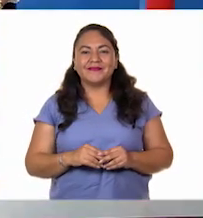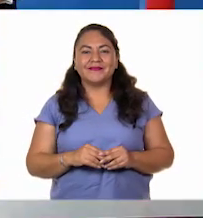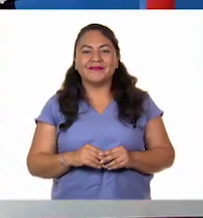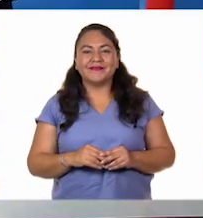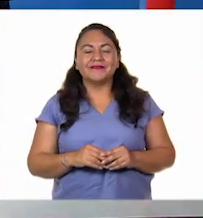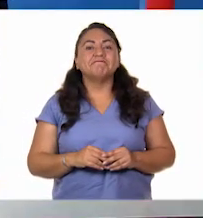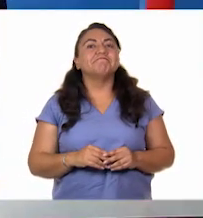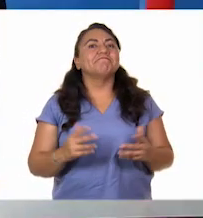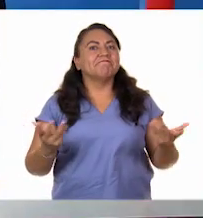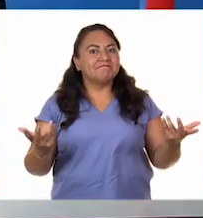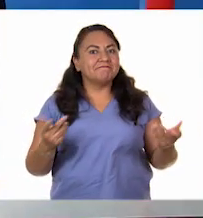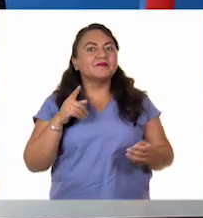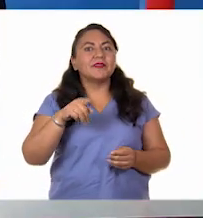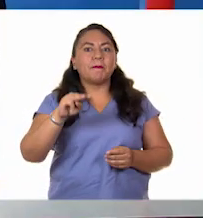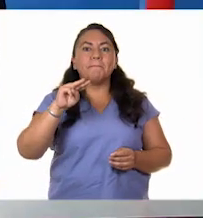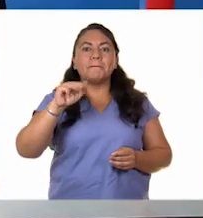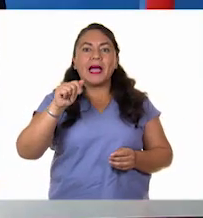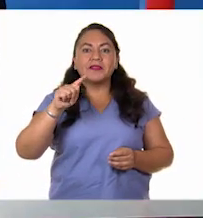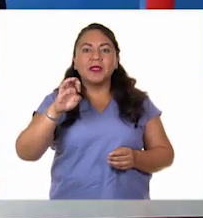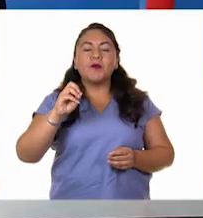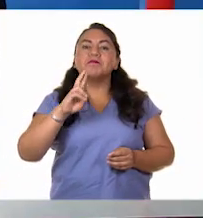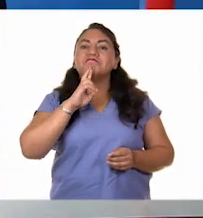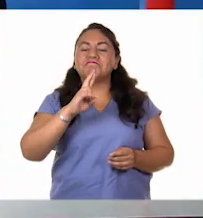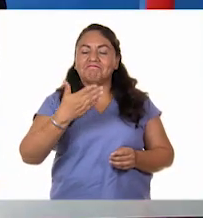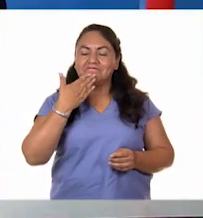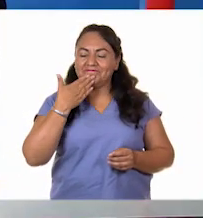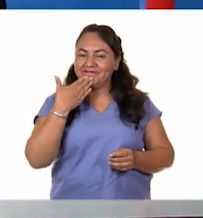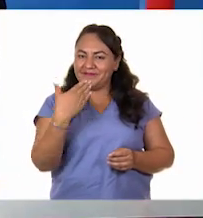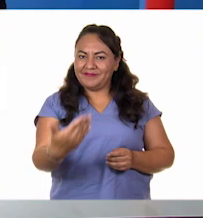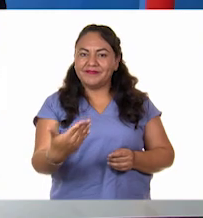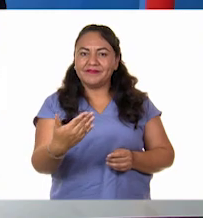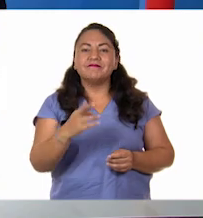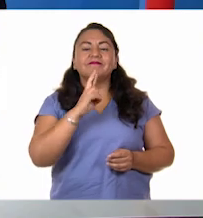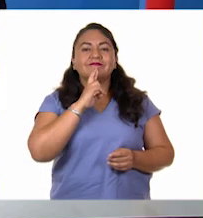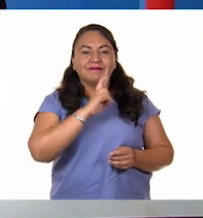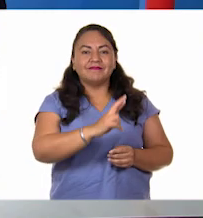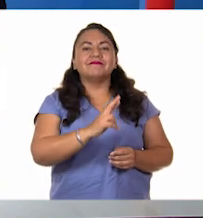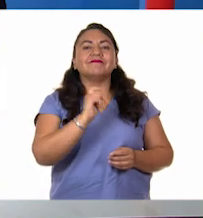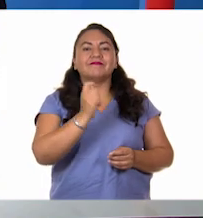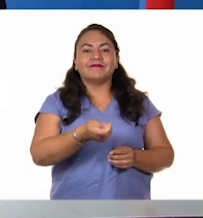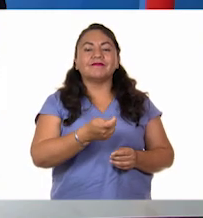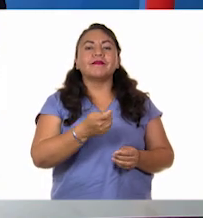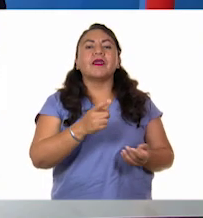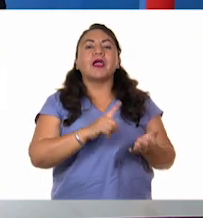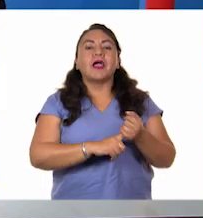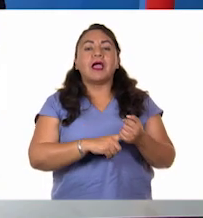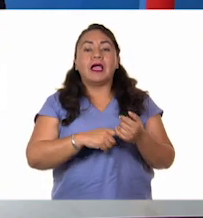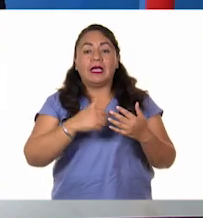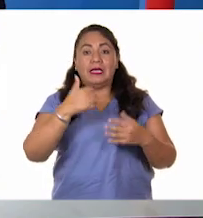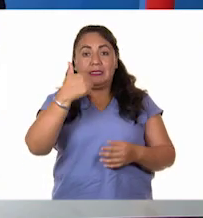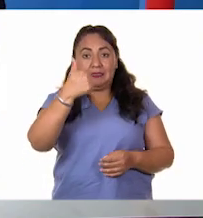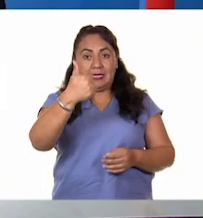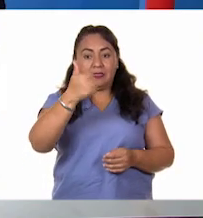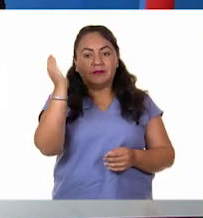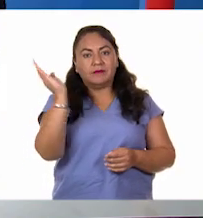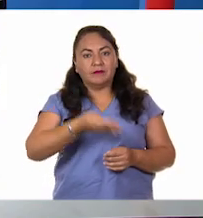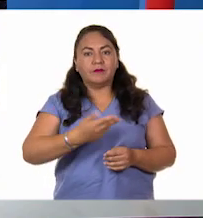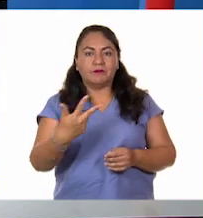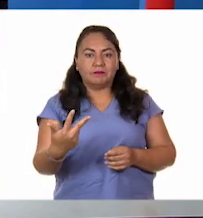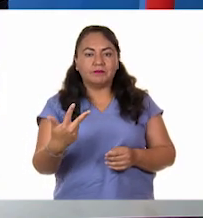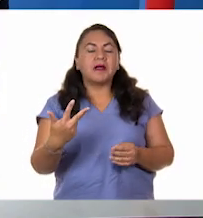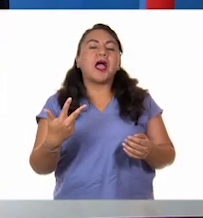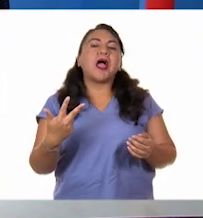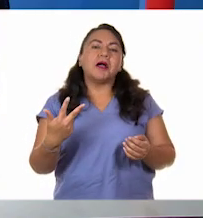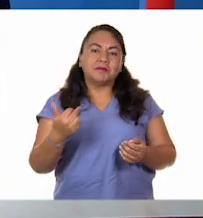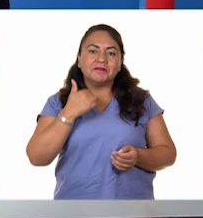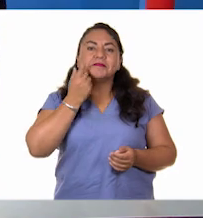Bien, pues Mateo contestó acertadamente. La respuesta es seis octavos. Por lo